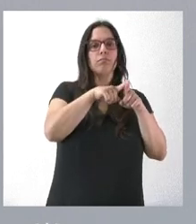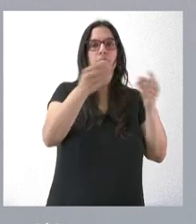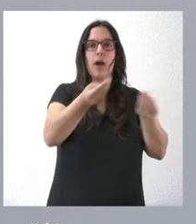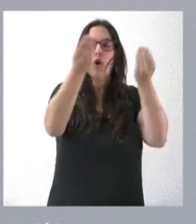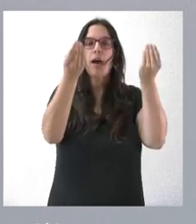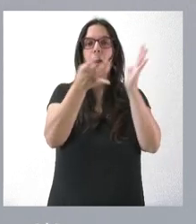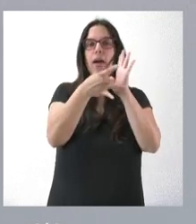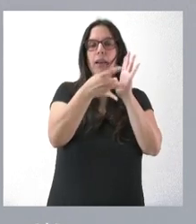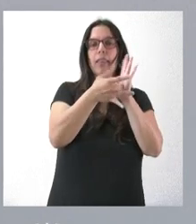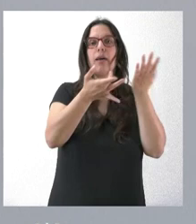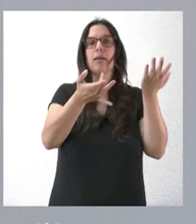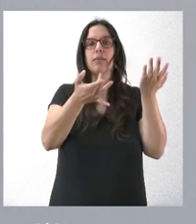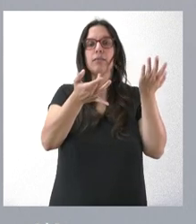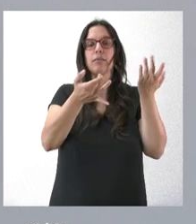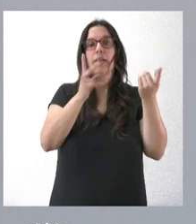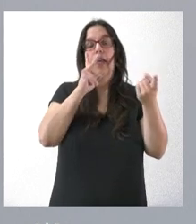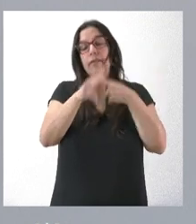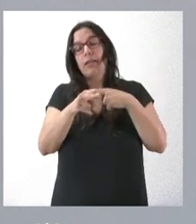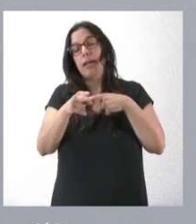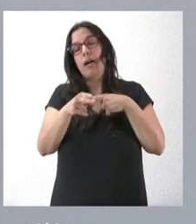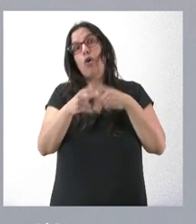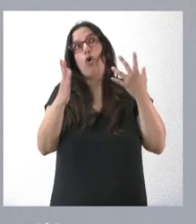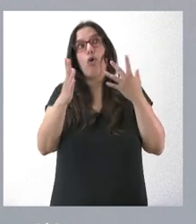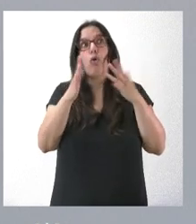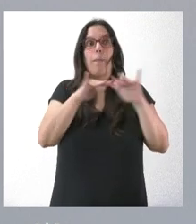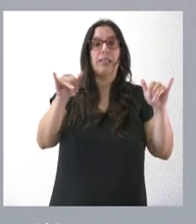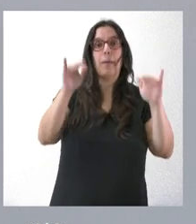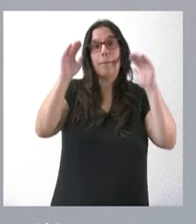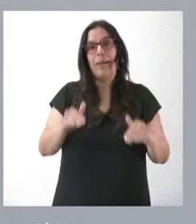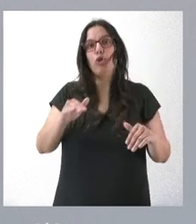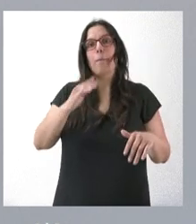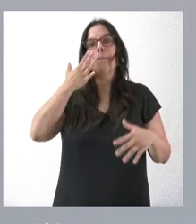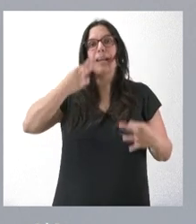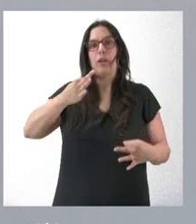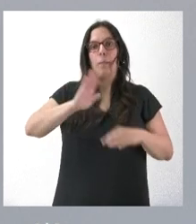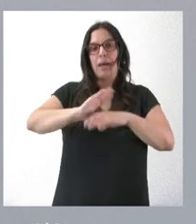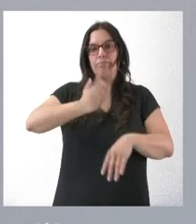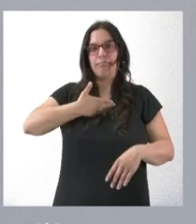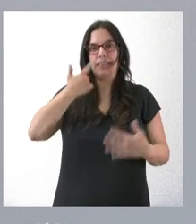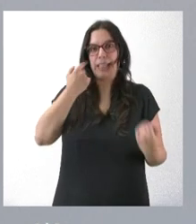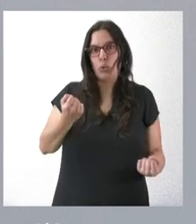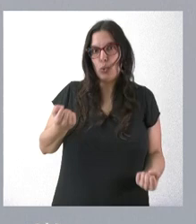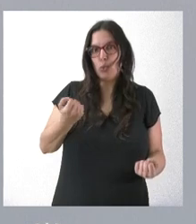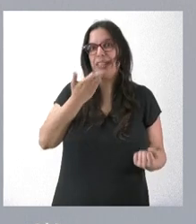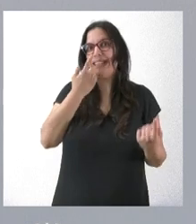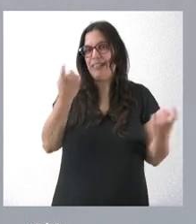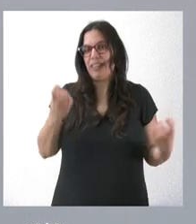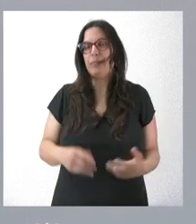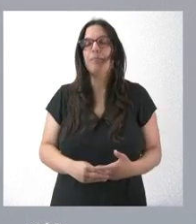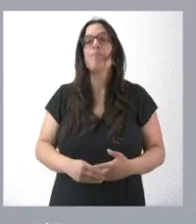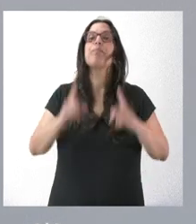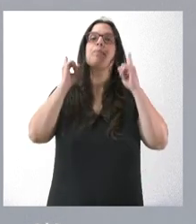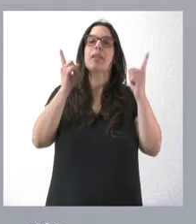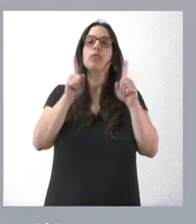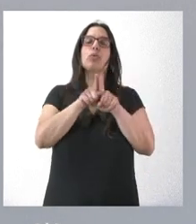y evitar o disminuir o paliar el riesgo para la salud en caso necesario, en este caso de los